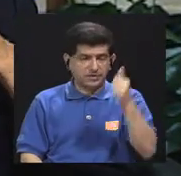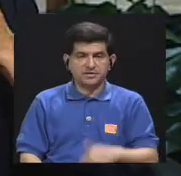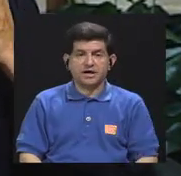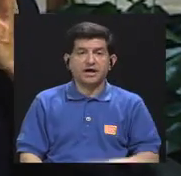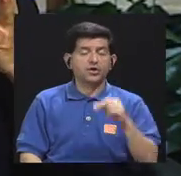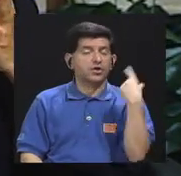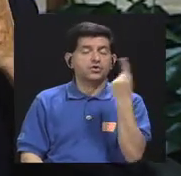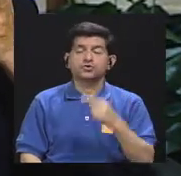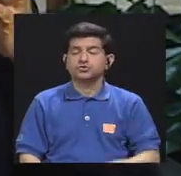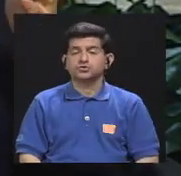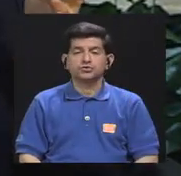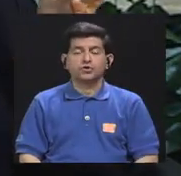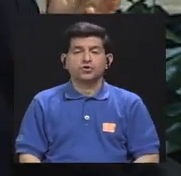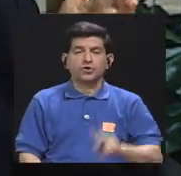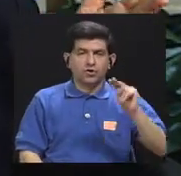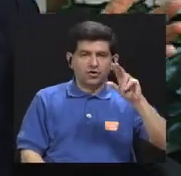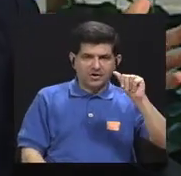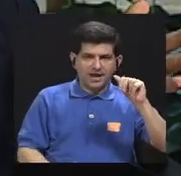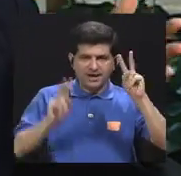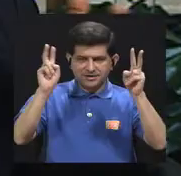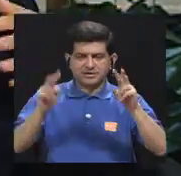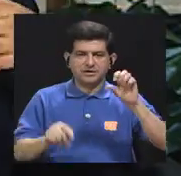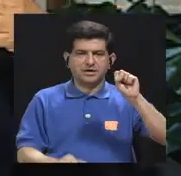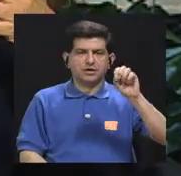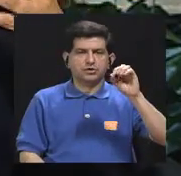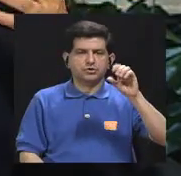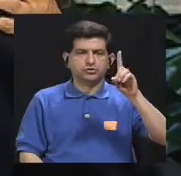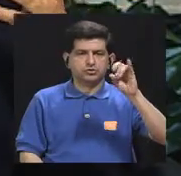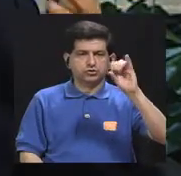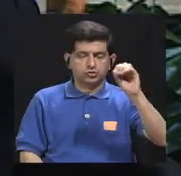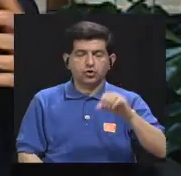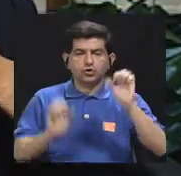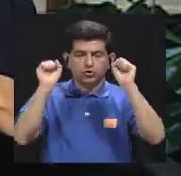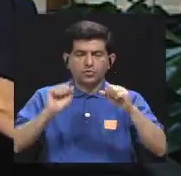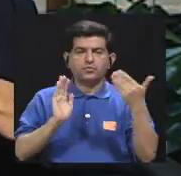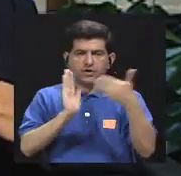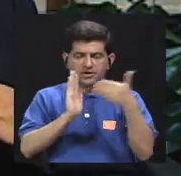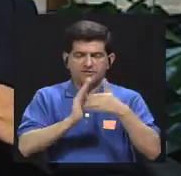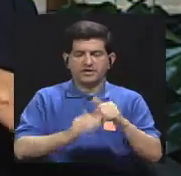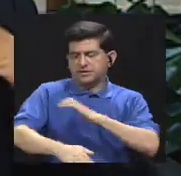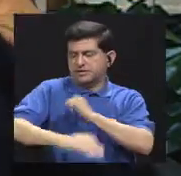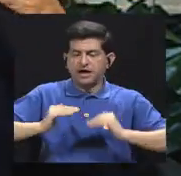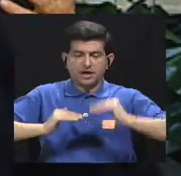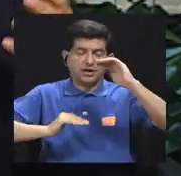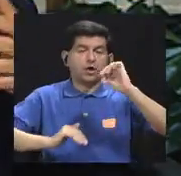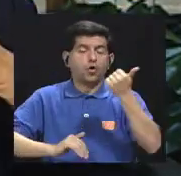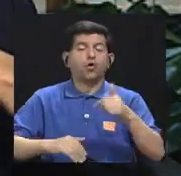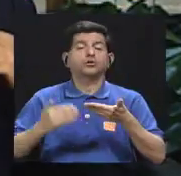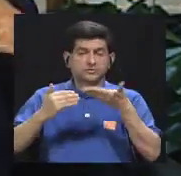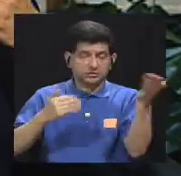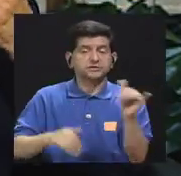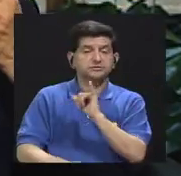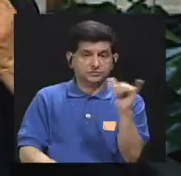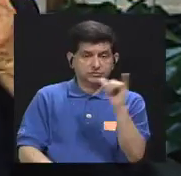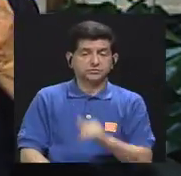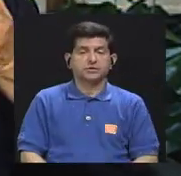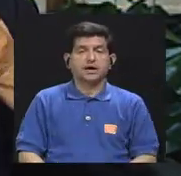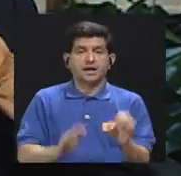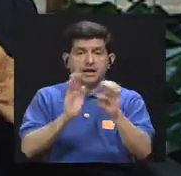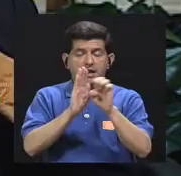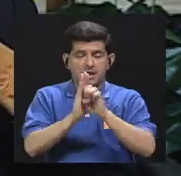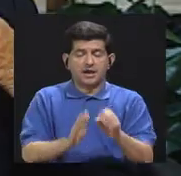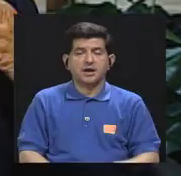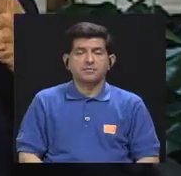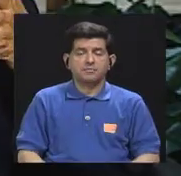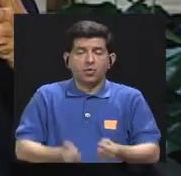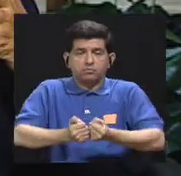no es solo el sodio el que te llega a te puede provocar la hipertensión hay otros agentes como el